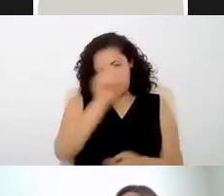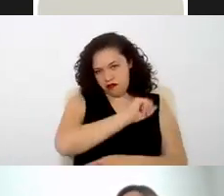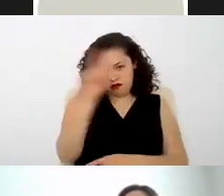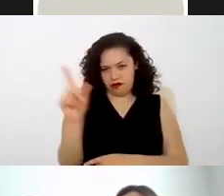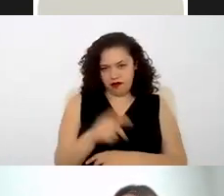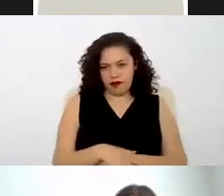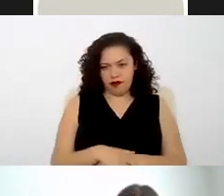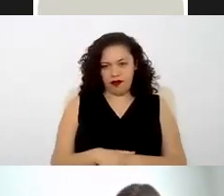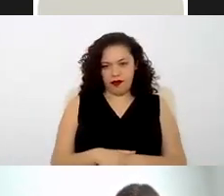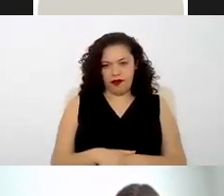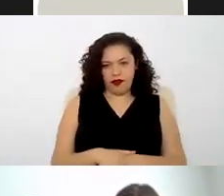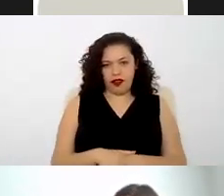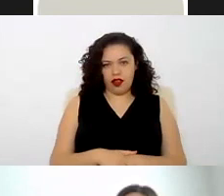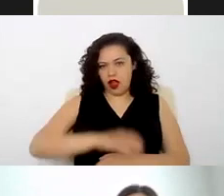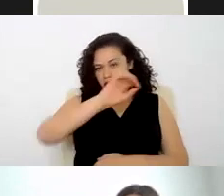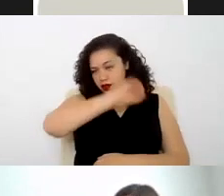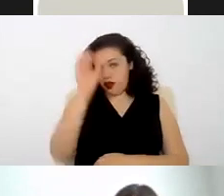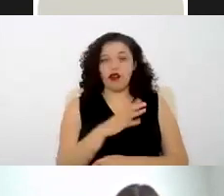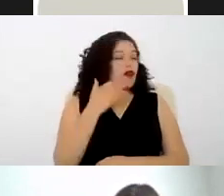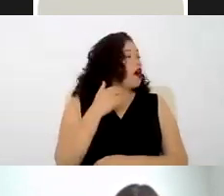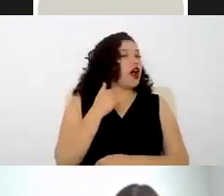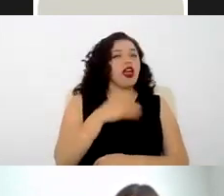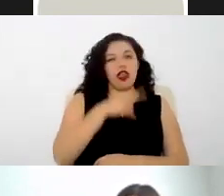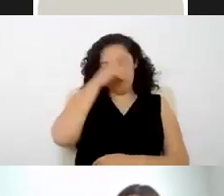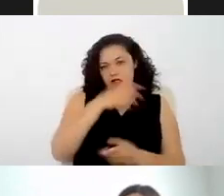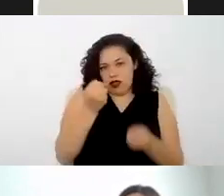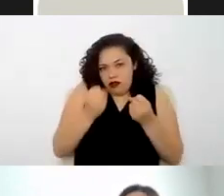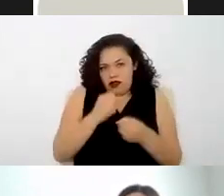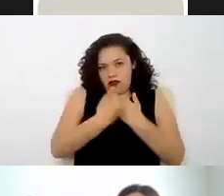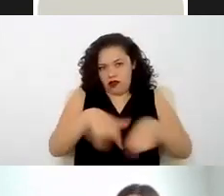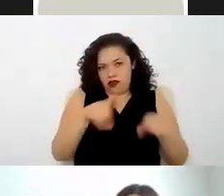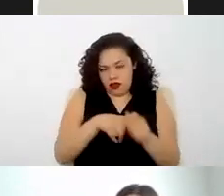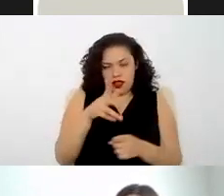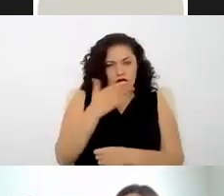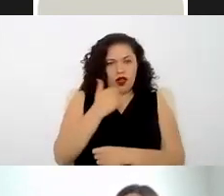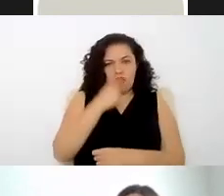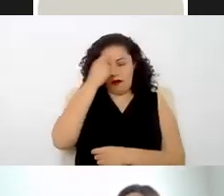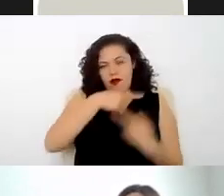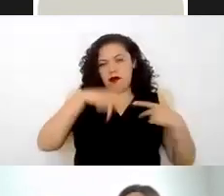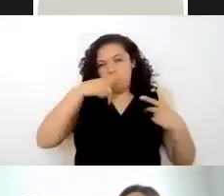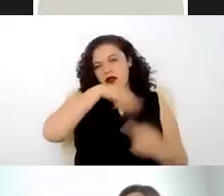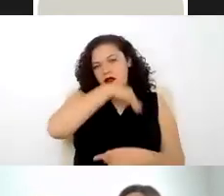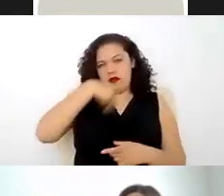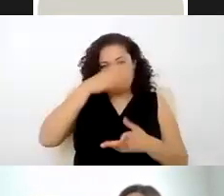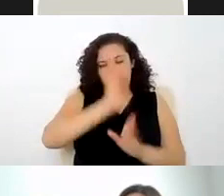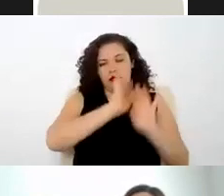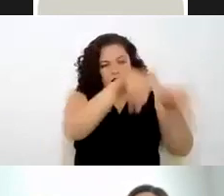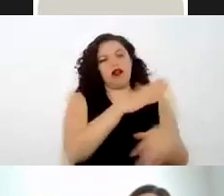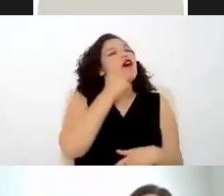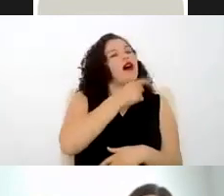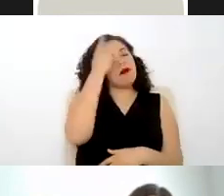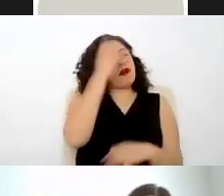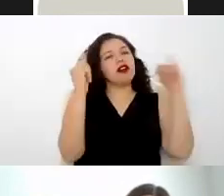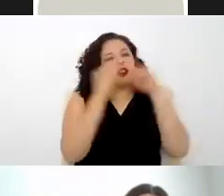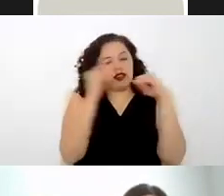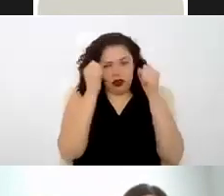no existe esta obligación no goza de seguridad social no tiene nadie que inscribir esta persona ante el instituto mexicano